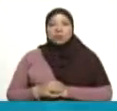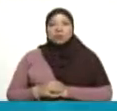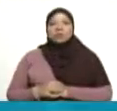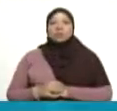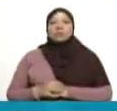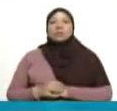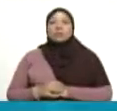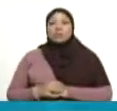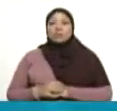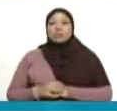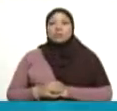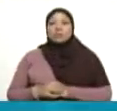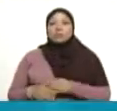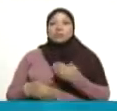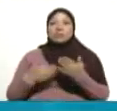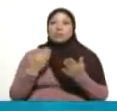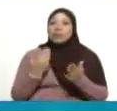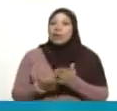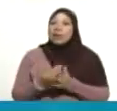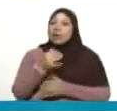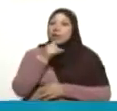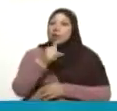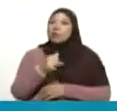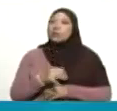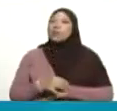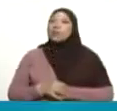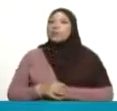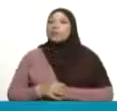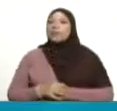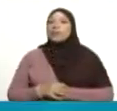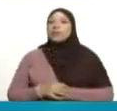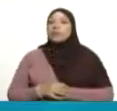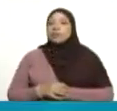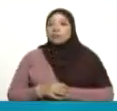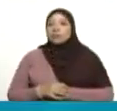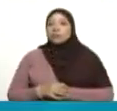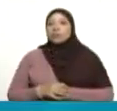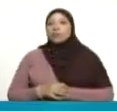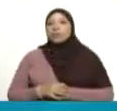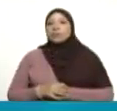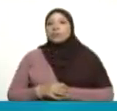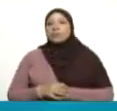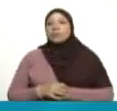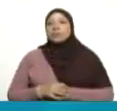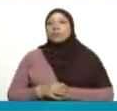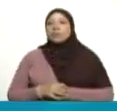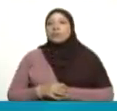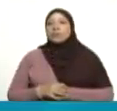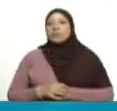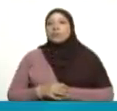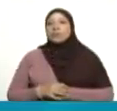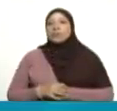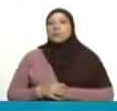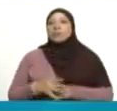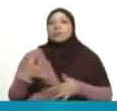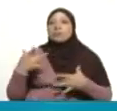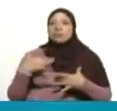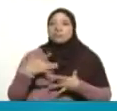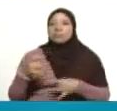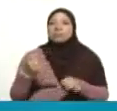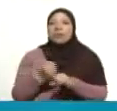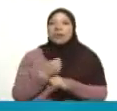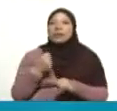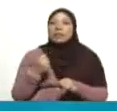bueno, un ejemplo, una obra. Un hombre de una gran inteligencia, una gran